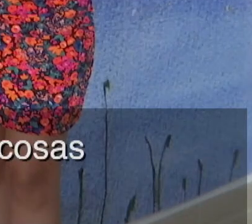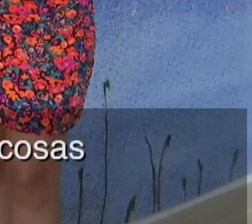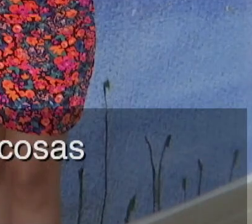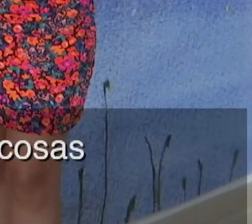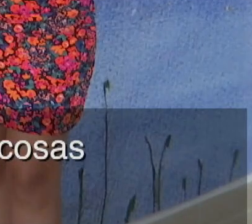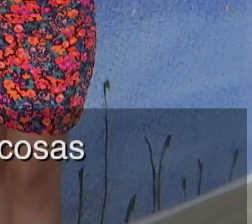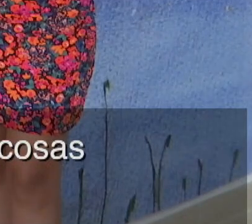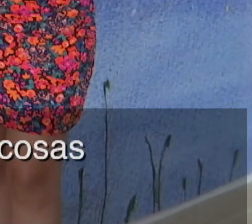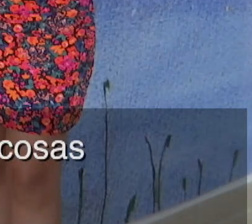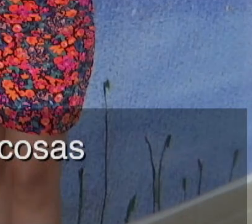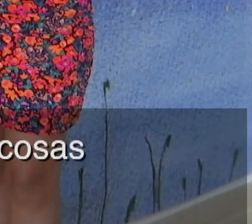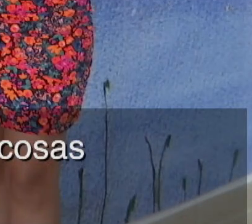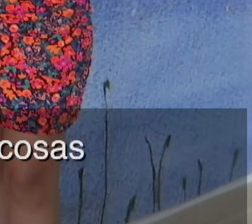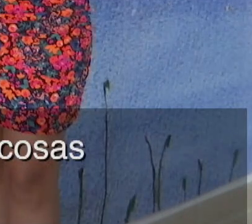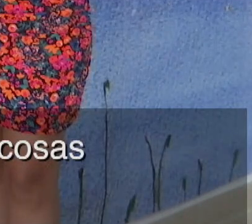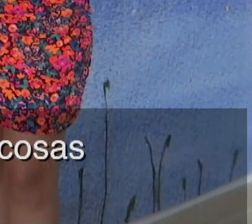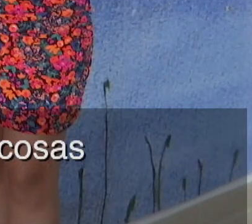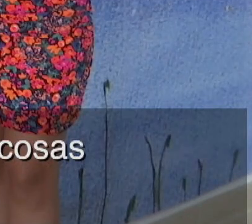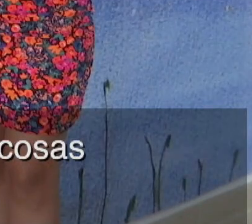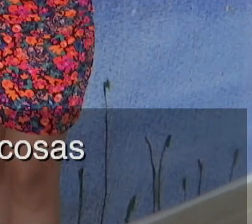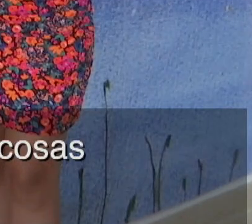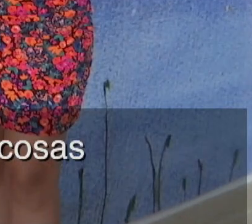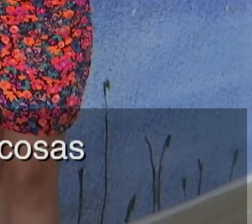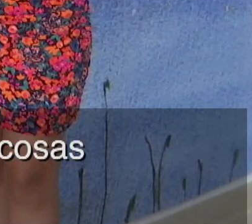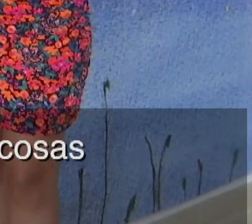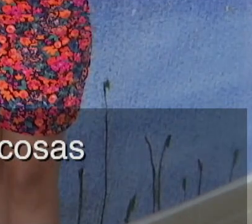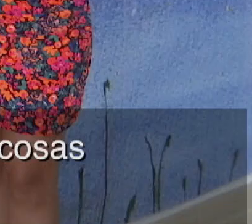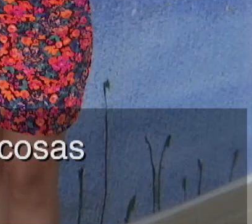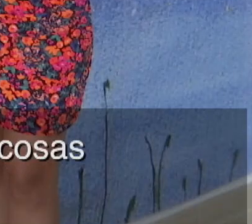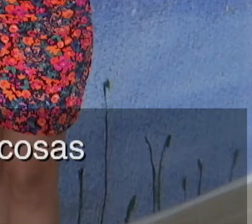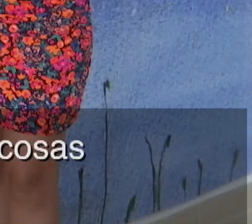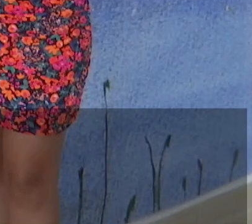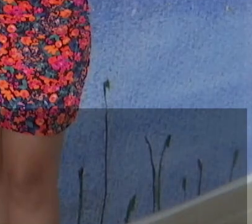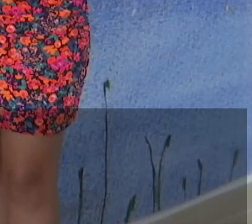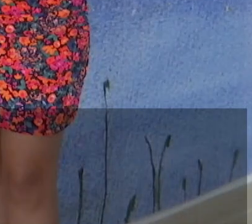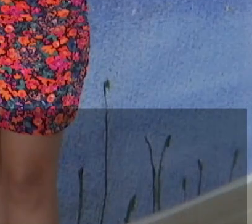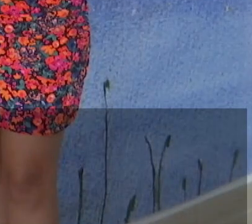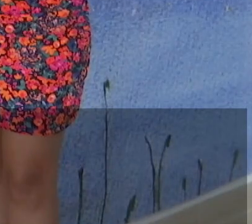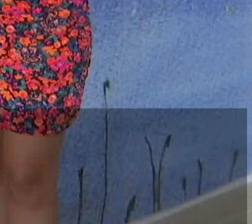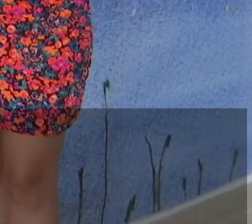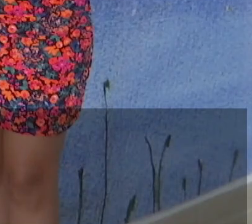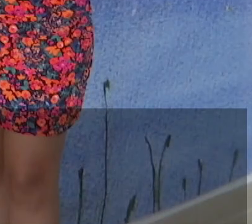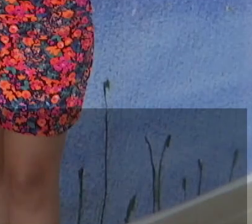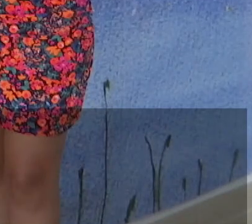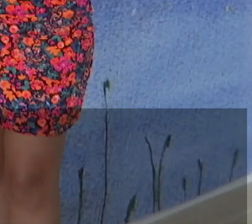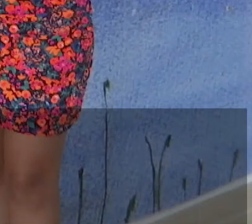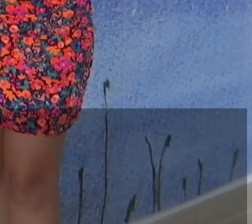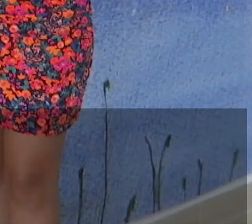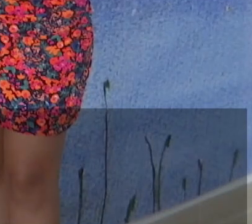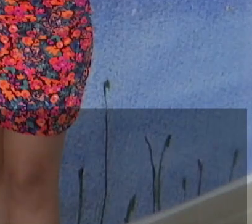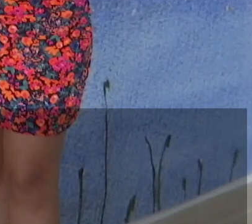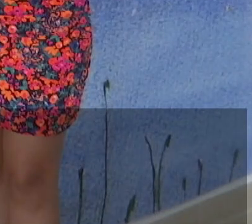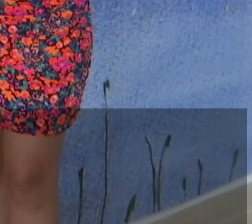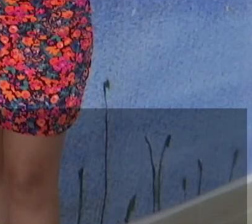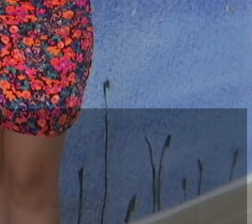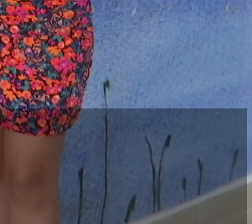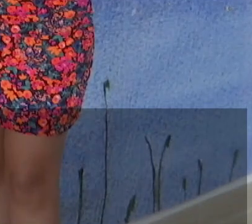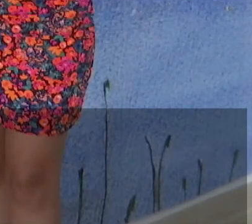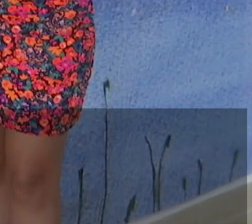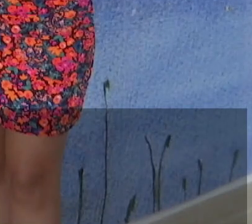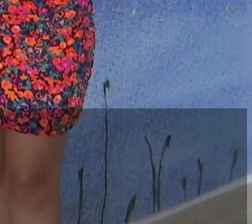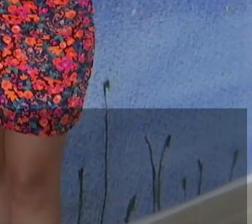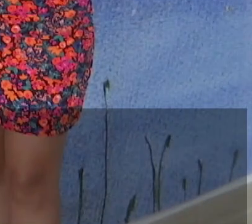pensando que la mejor forma de realizar las cosas es a través de golpes el no saber dominar las emociones perder la